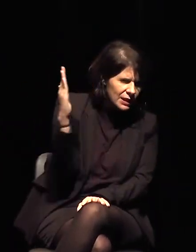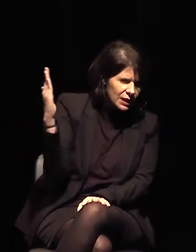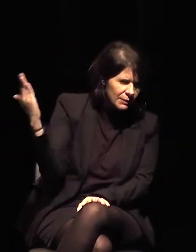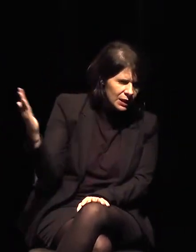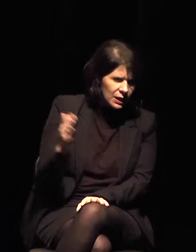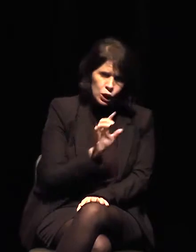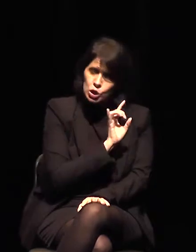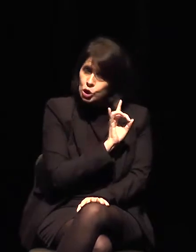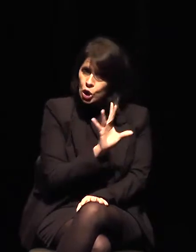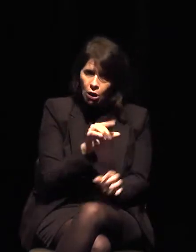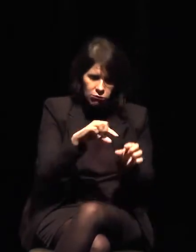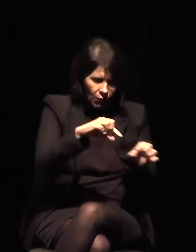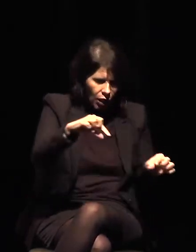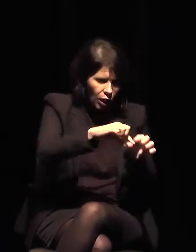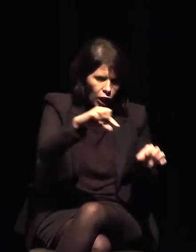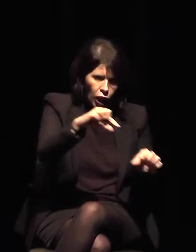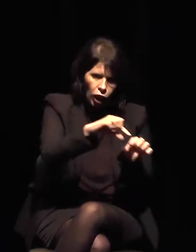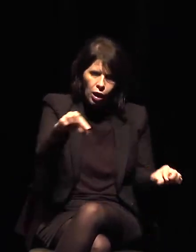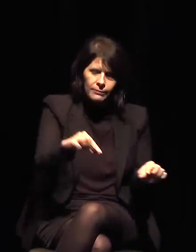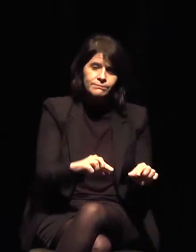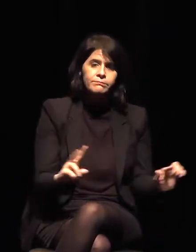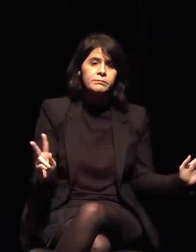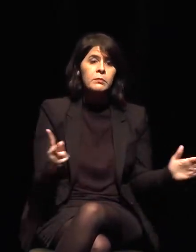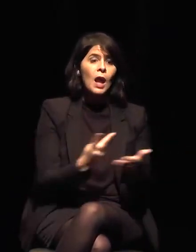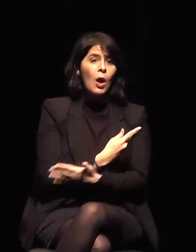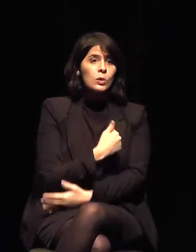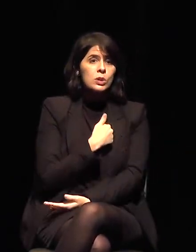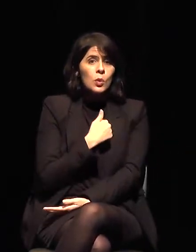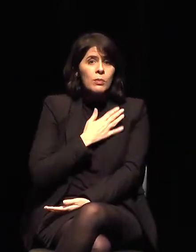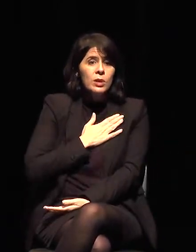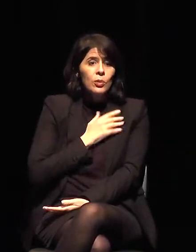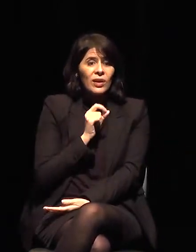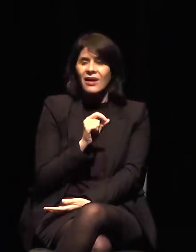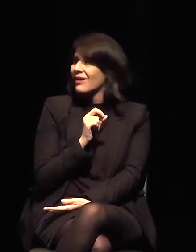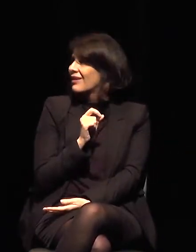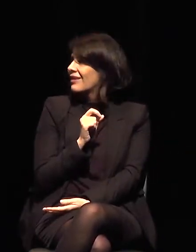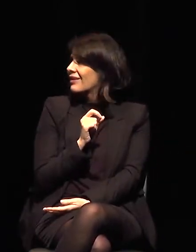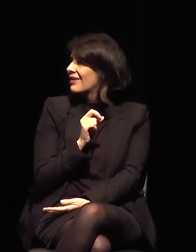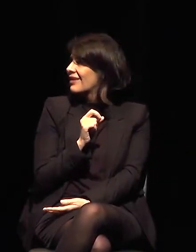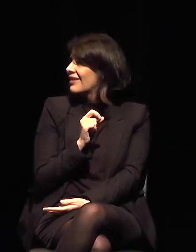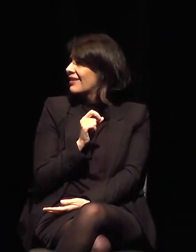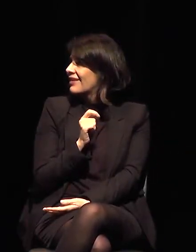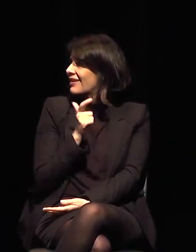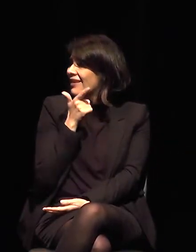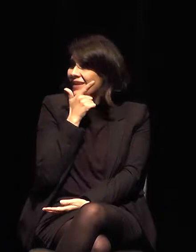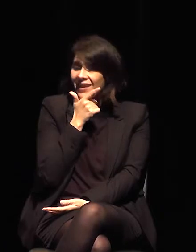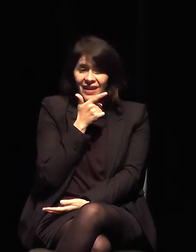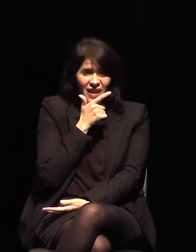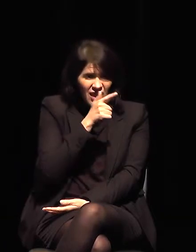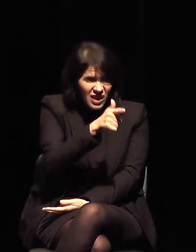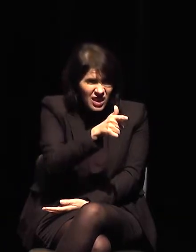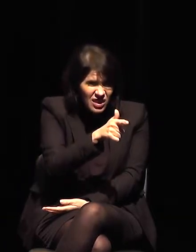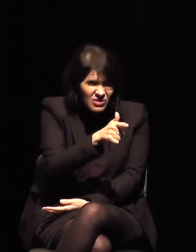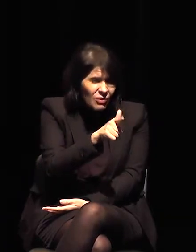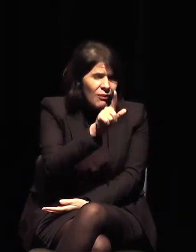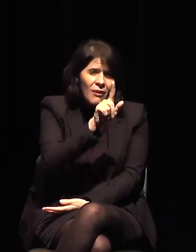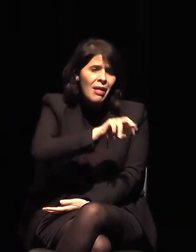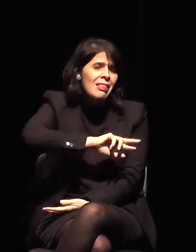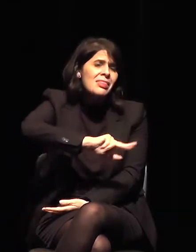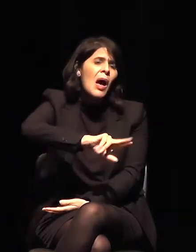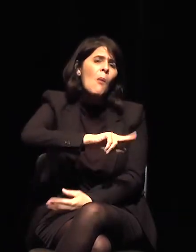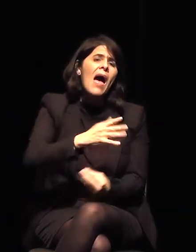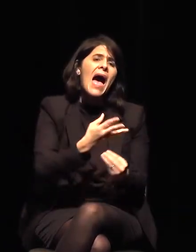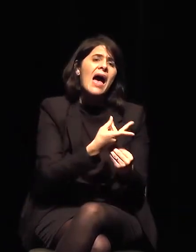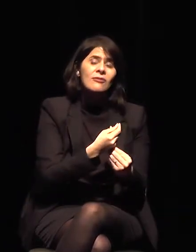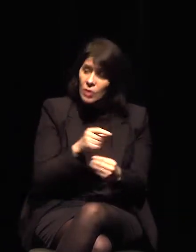hicieron. Je, je, je. A ver, ¿qué es eso? Esos son palos. Eso no es nada. No, señor, por favor. Es una obra de un